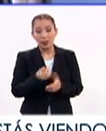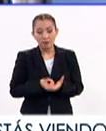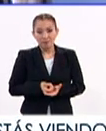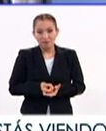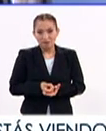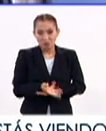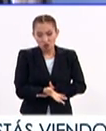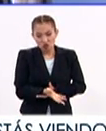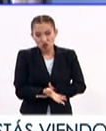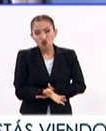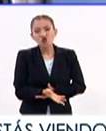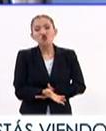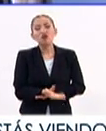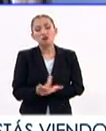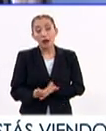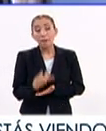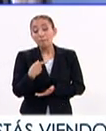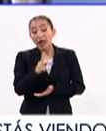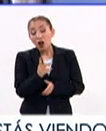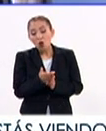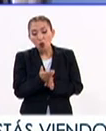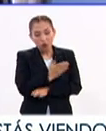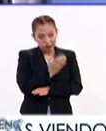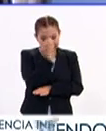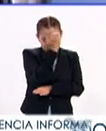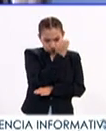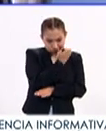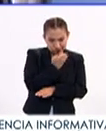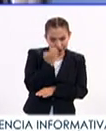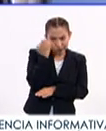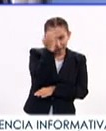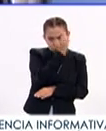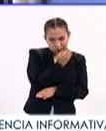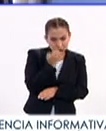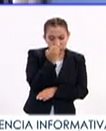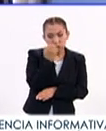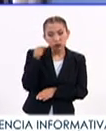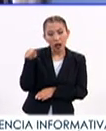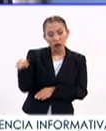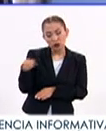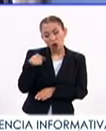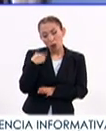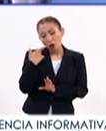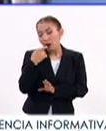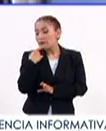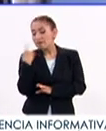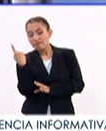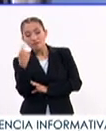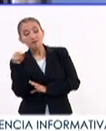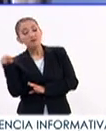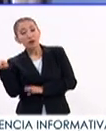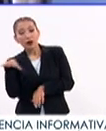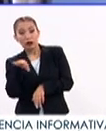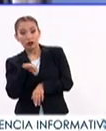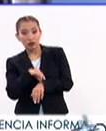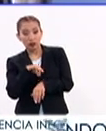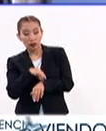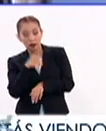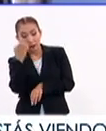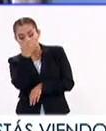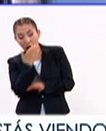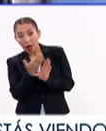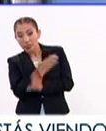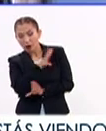vaginal, pero siempre y cuando esto sea indicado por esta